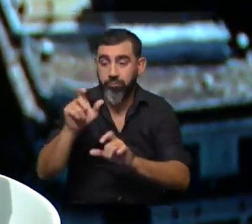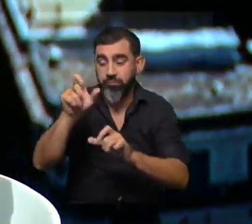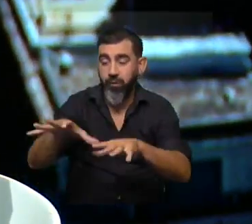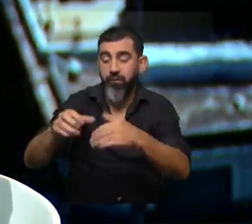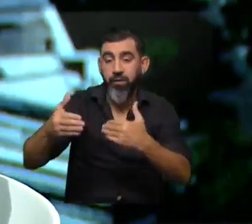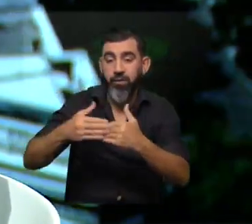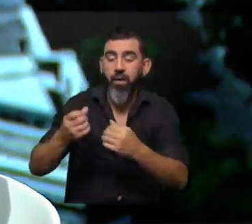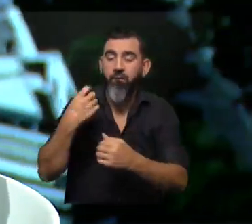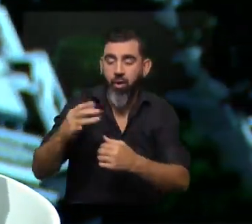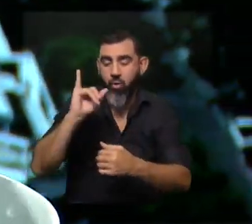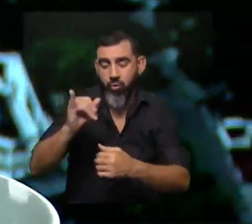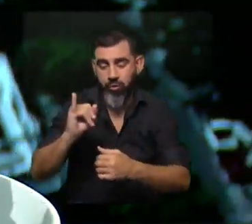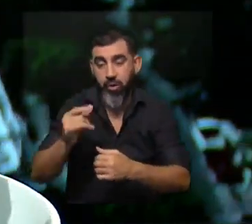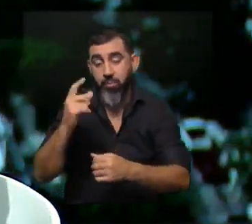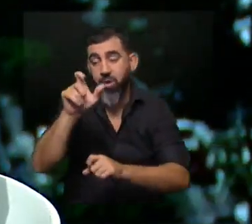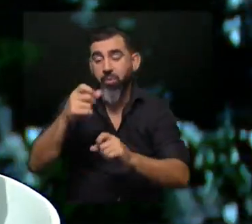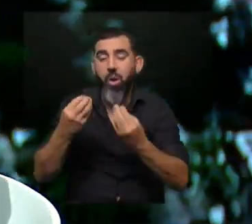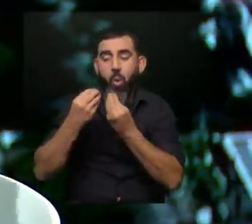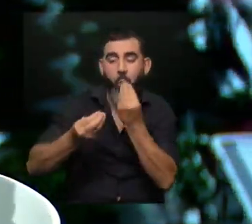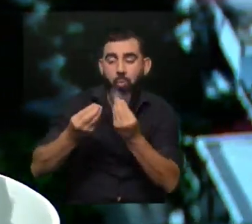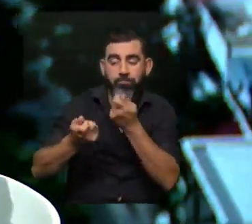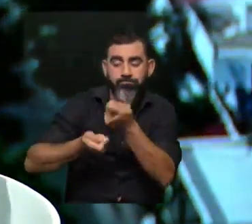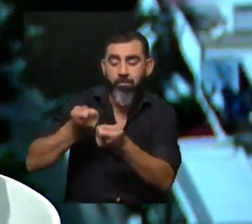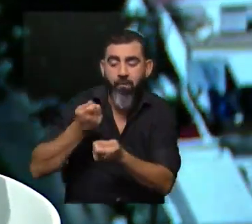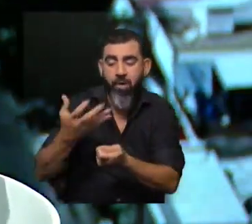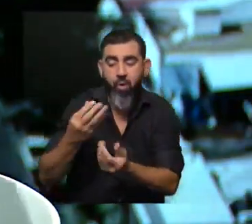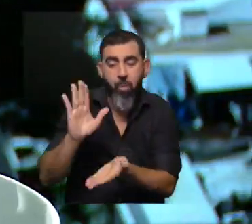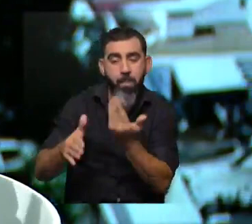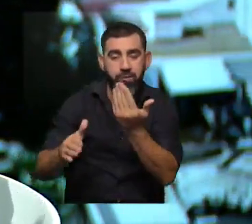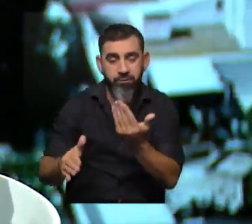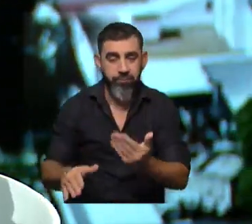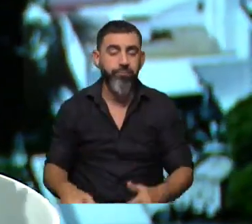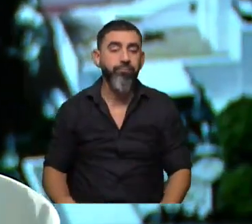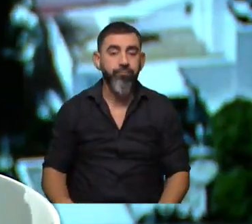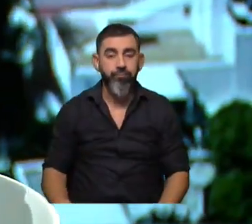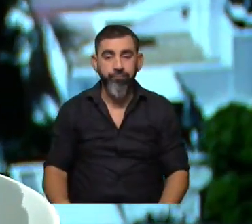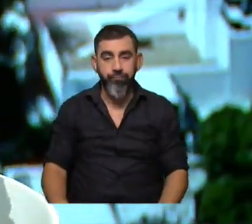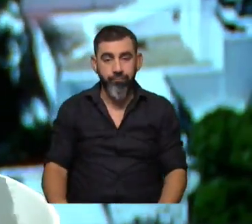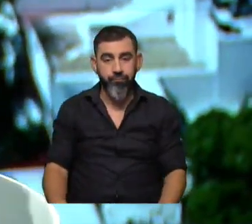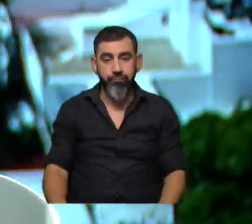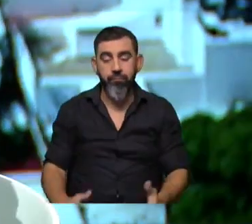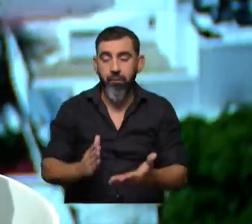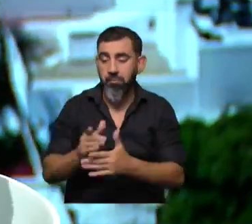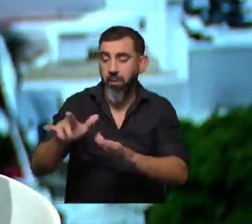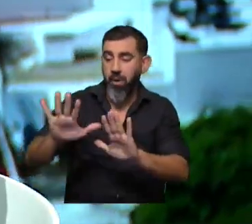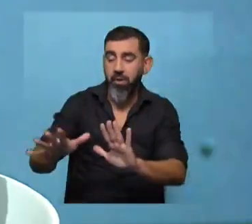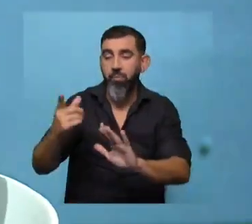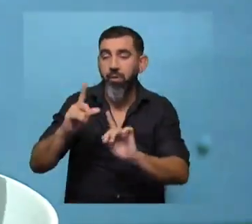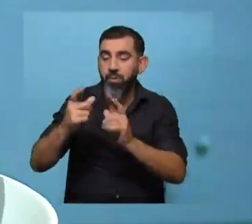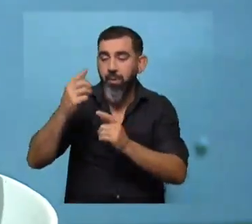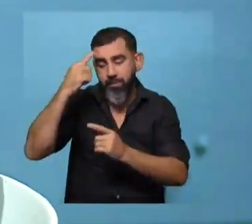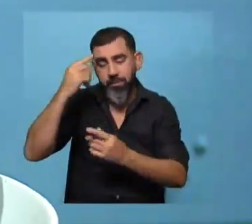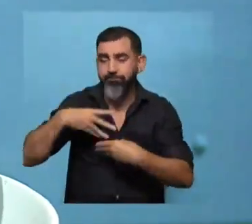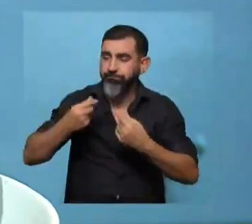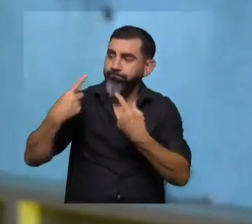cerca los valoran y los ven de esa manera, pero bueno, ¿cómo podemos agregarle otras dimensiones de algo que quizás está siempre ahí pero que lo tenemos que empezar a